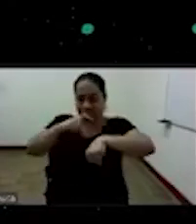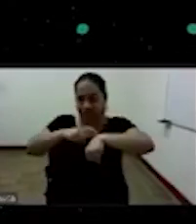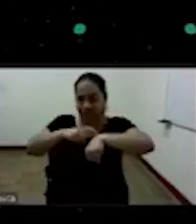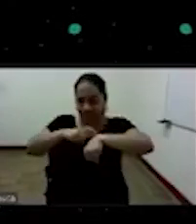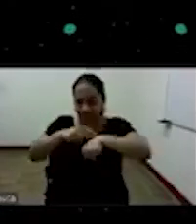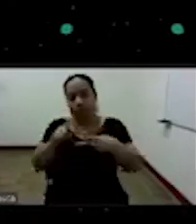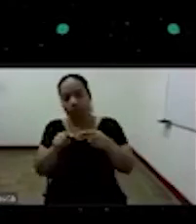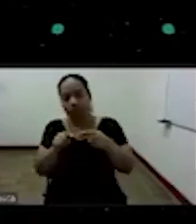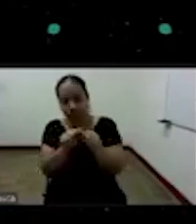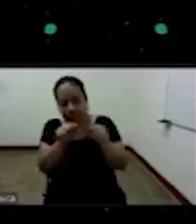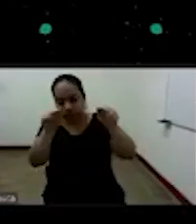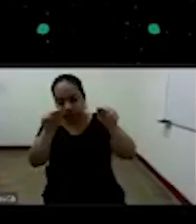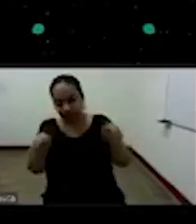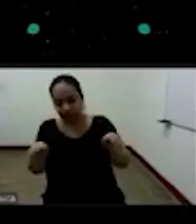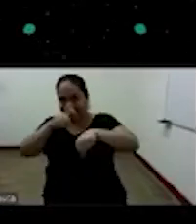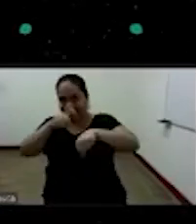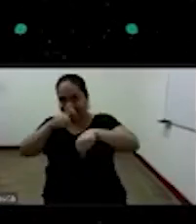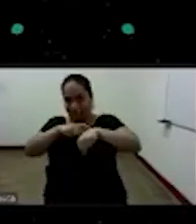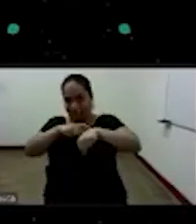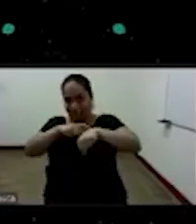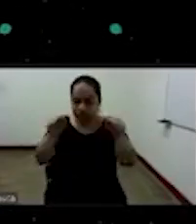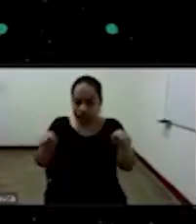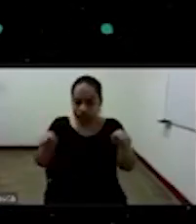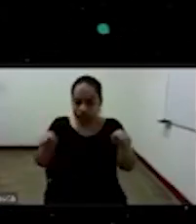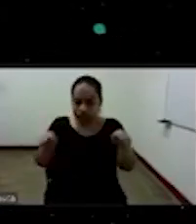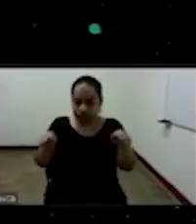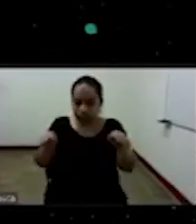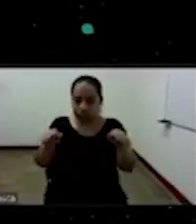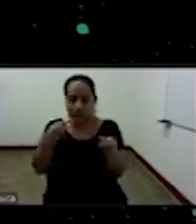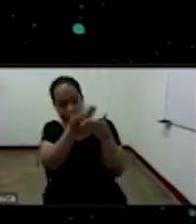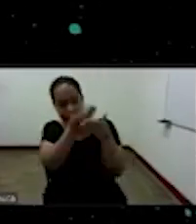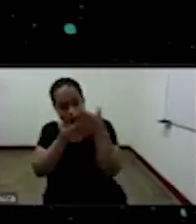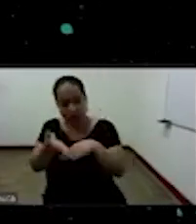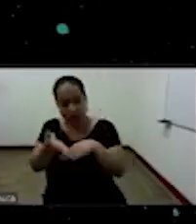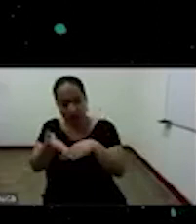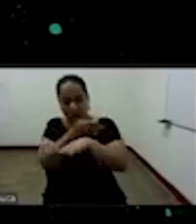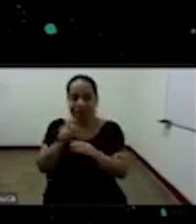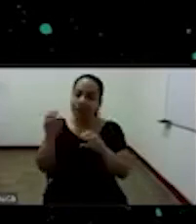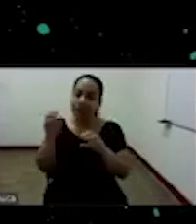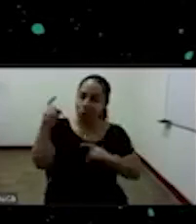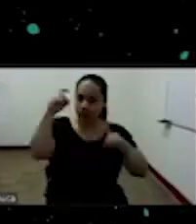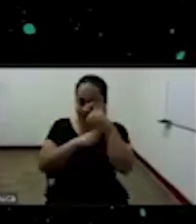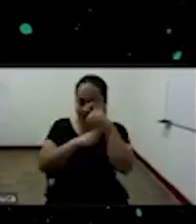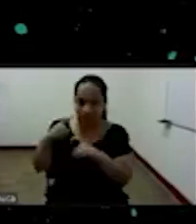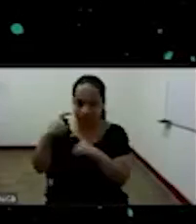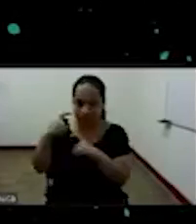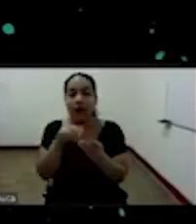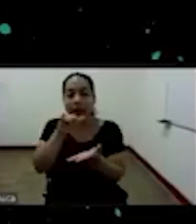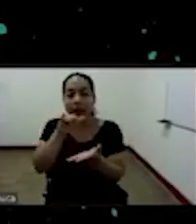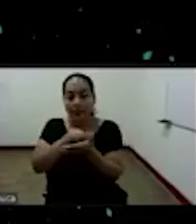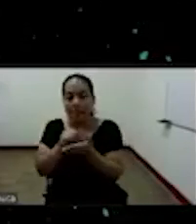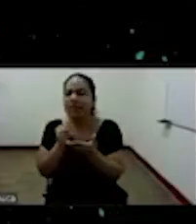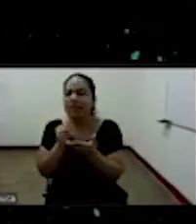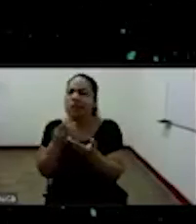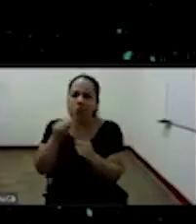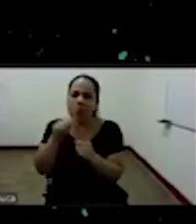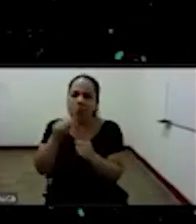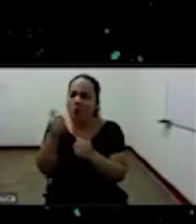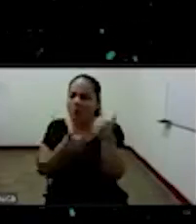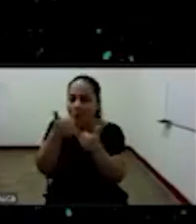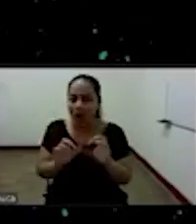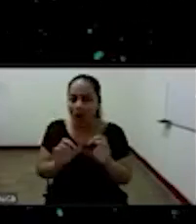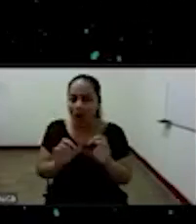mejor dicho que se debe hacer una serie de estudios o reflexiones ¿no? y con esto lo que se busca es afirmar